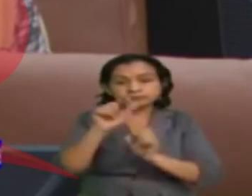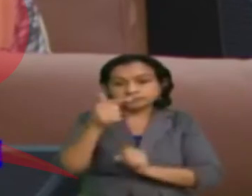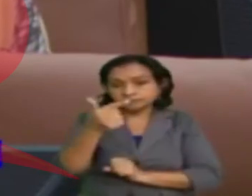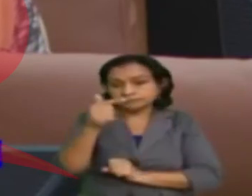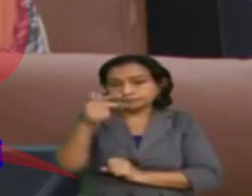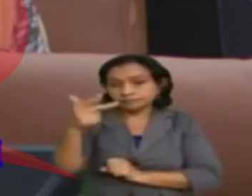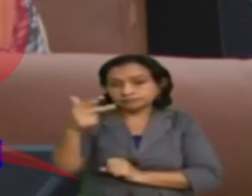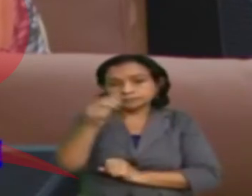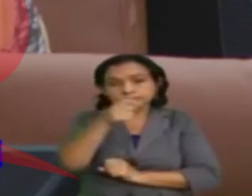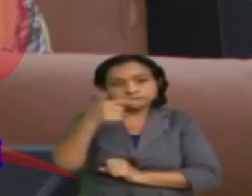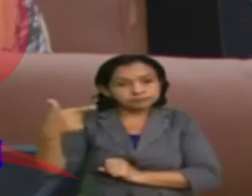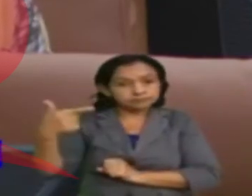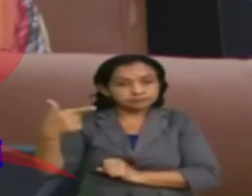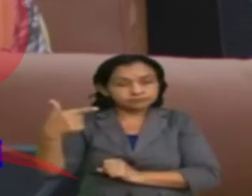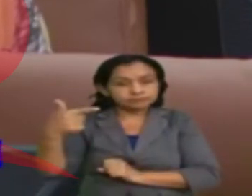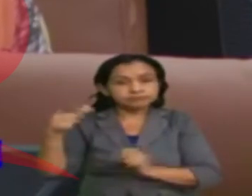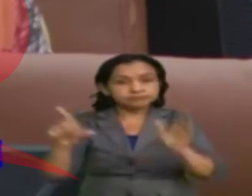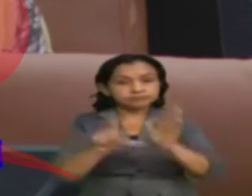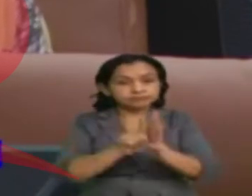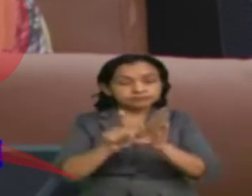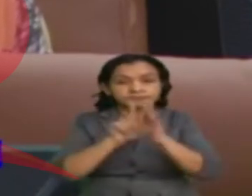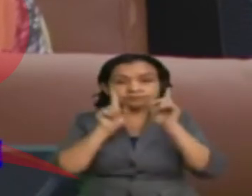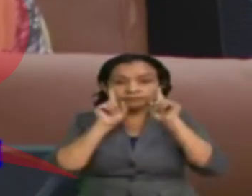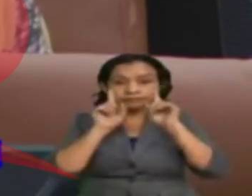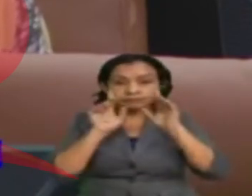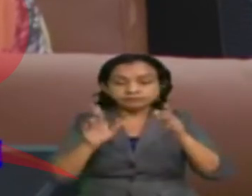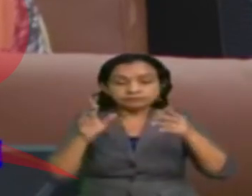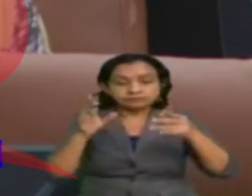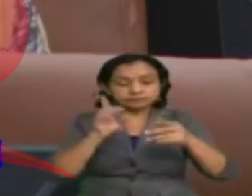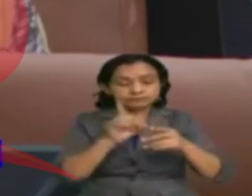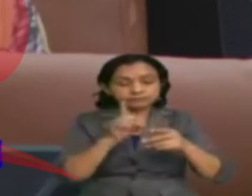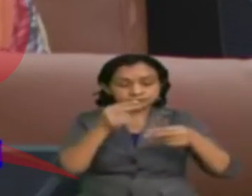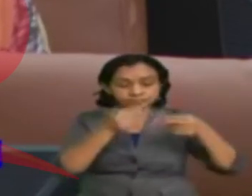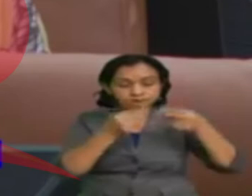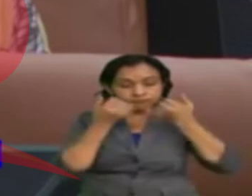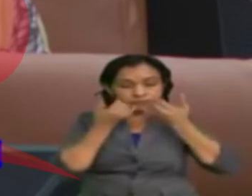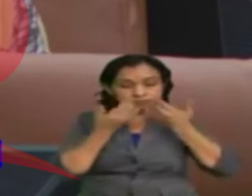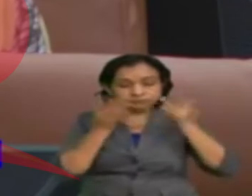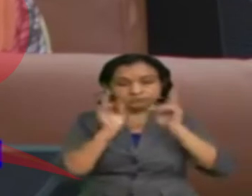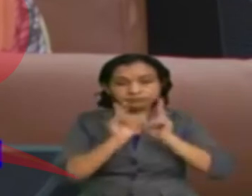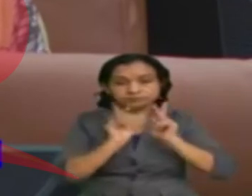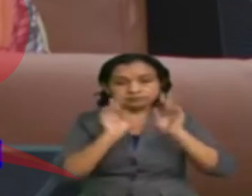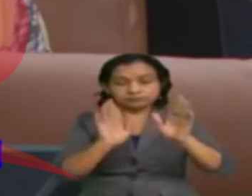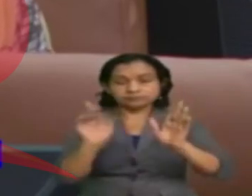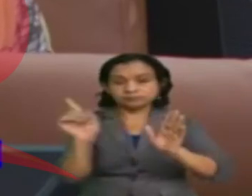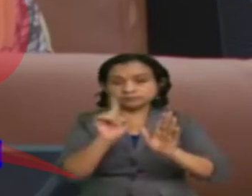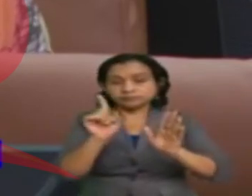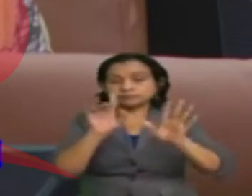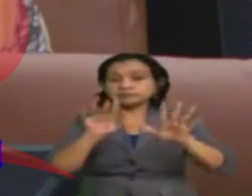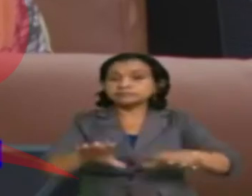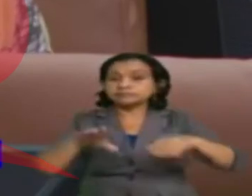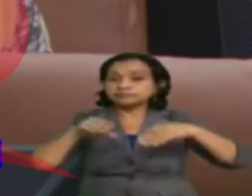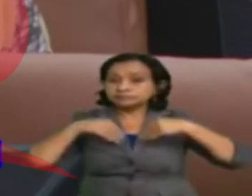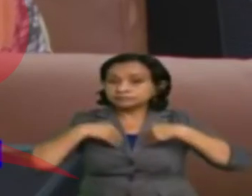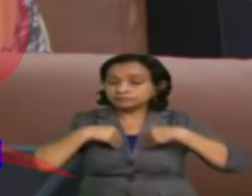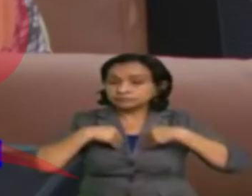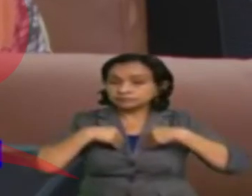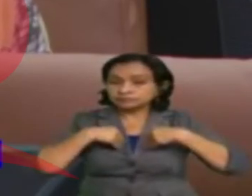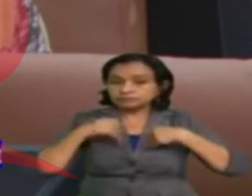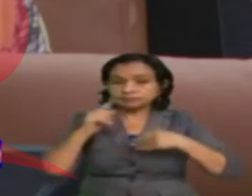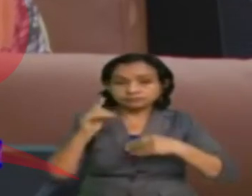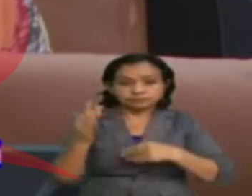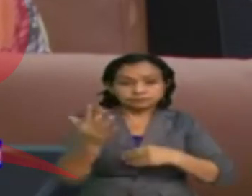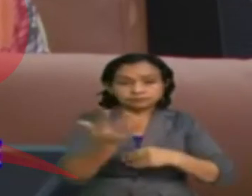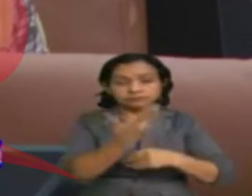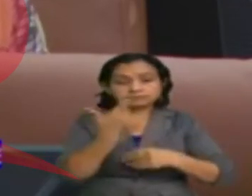787, Ley de Protección de Datos Personales, por lo que nos oponemos de la forma en